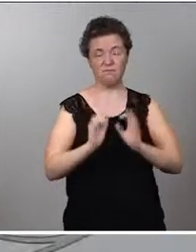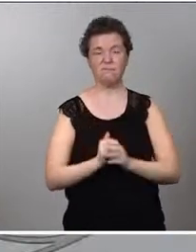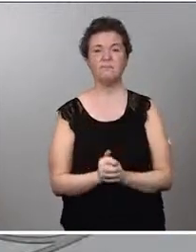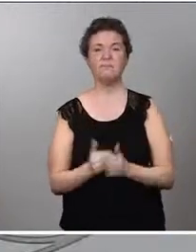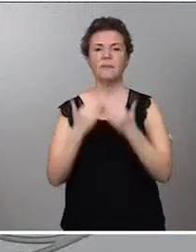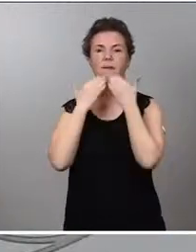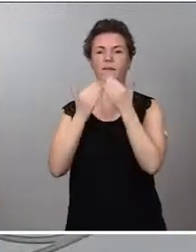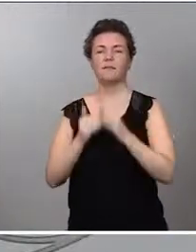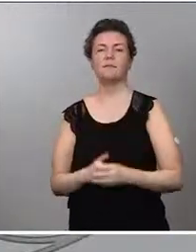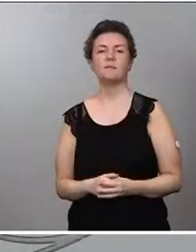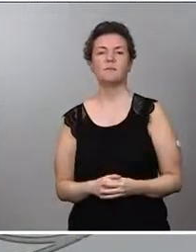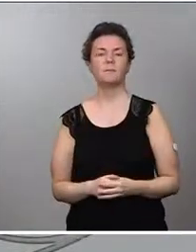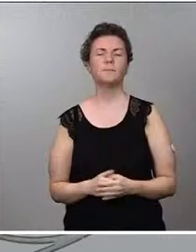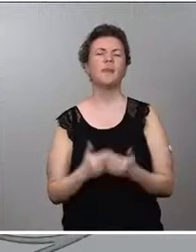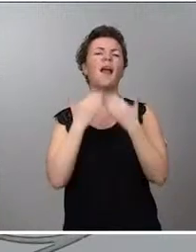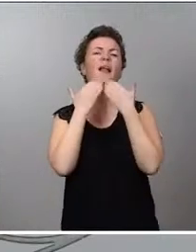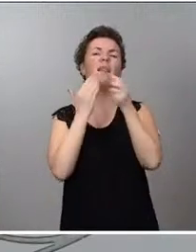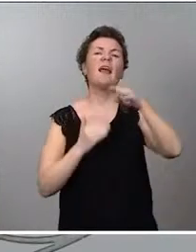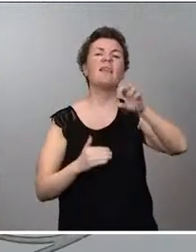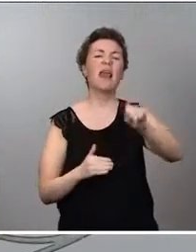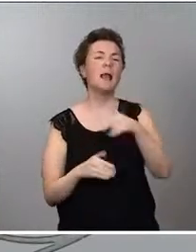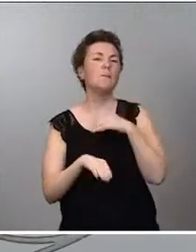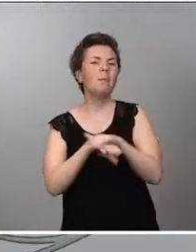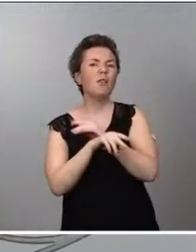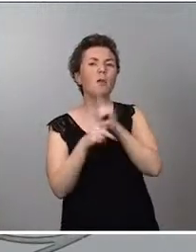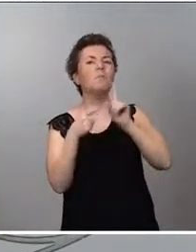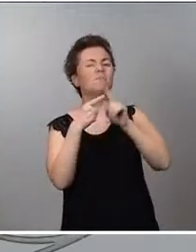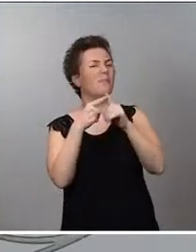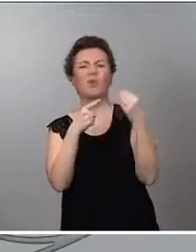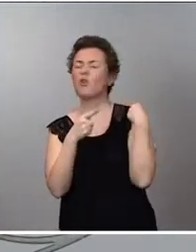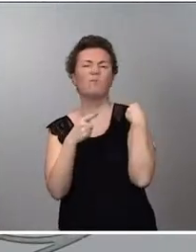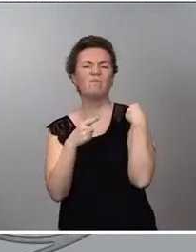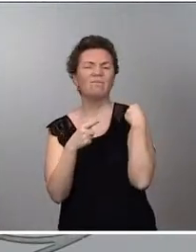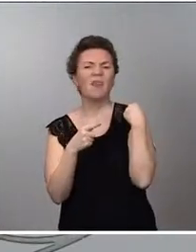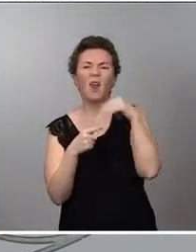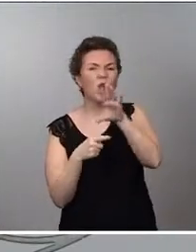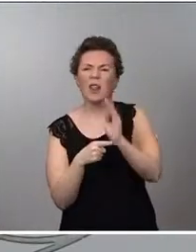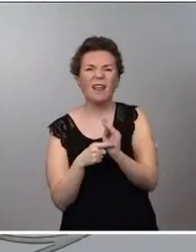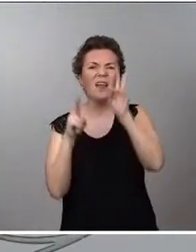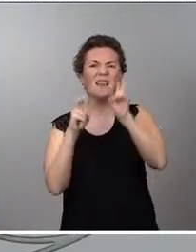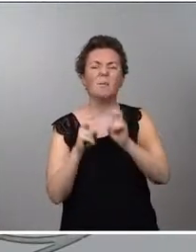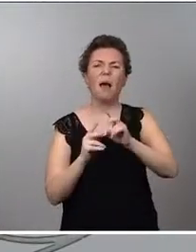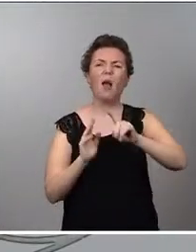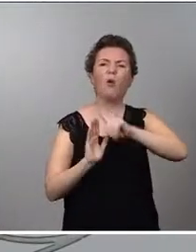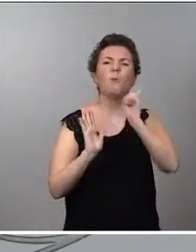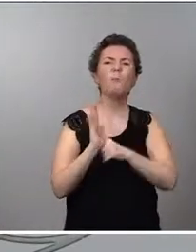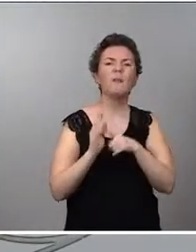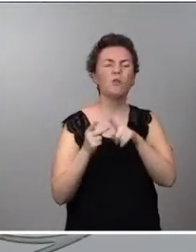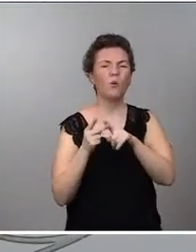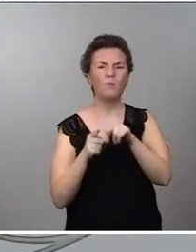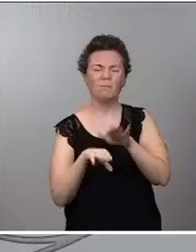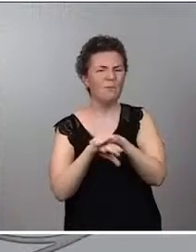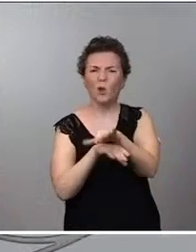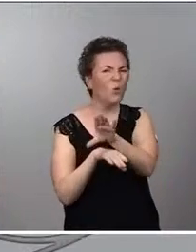Muchas gracias, Adrián. No te he entendido la primera pregunta respecto a la pauta completa. No te la he entendido. Si me la puedes formular de nuevo, te lo